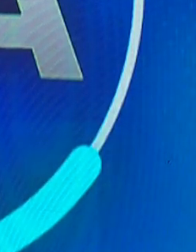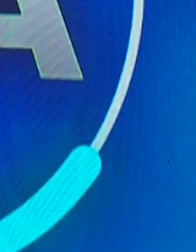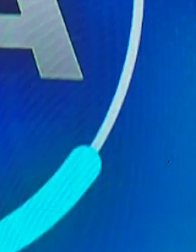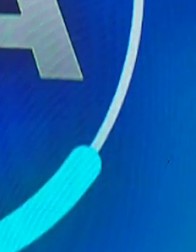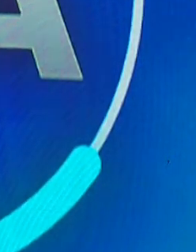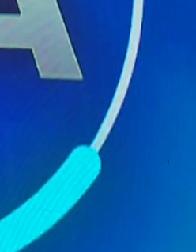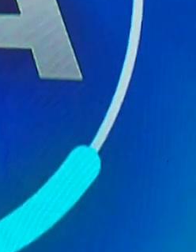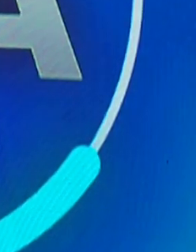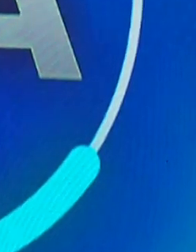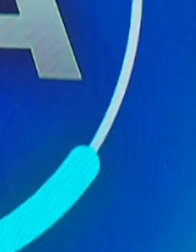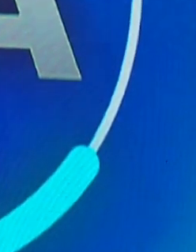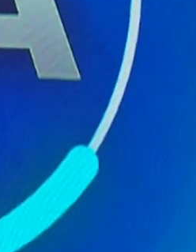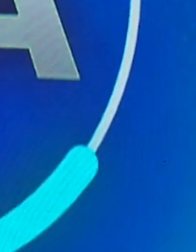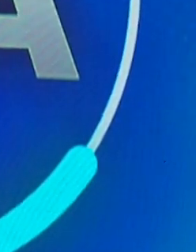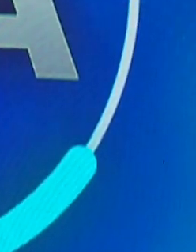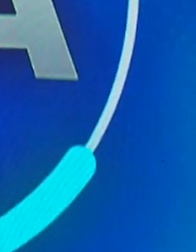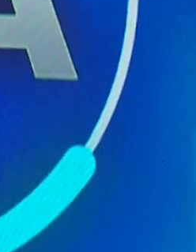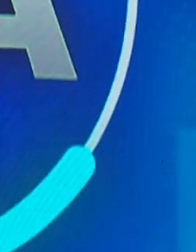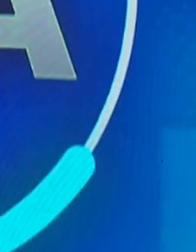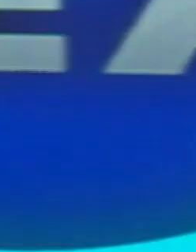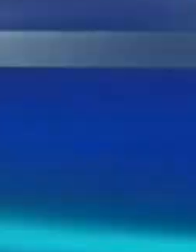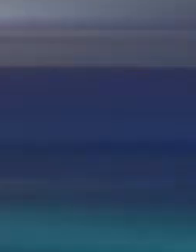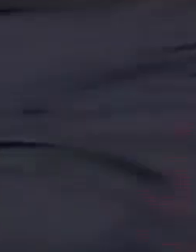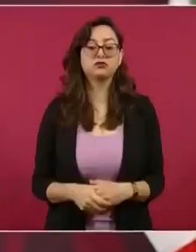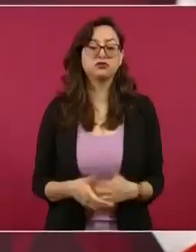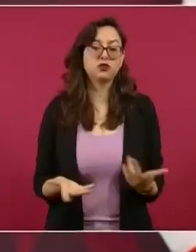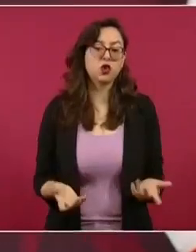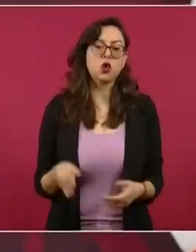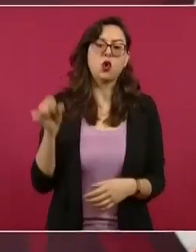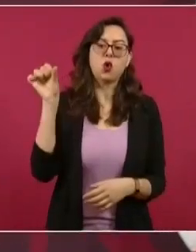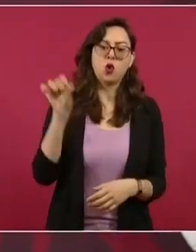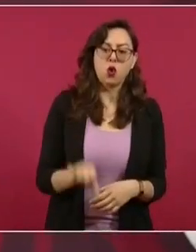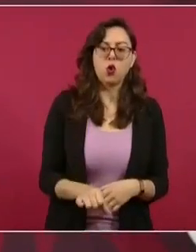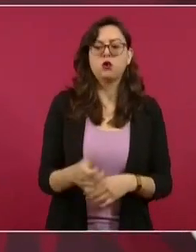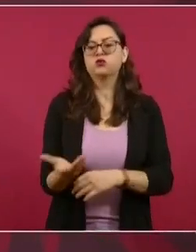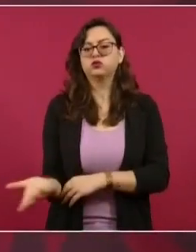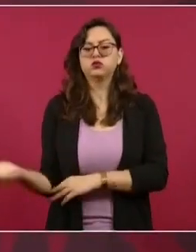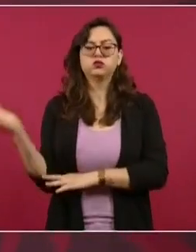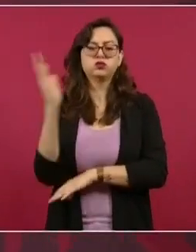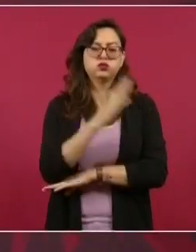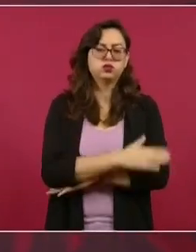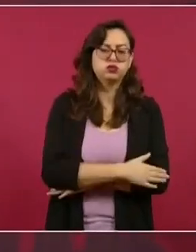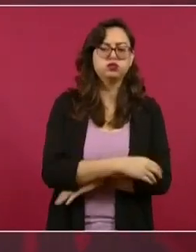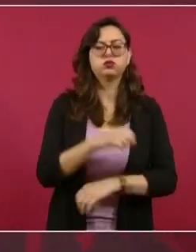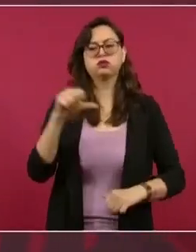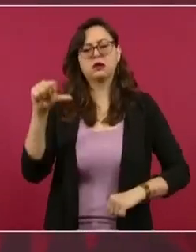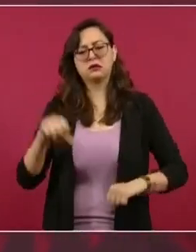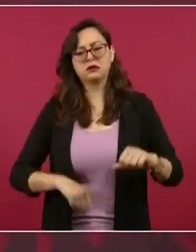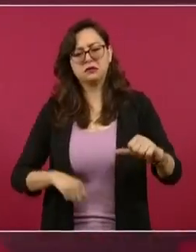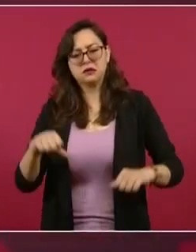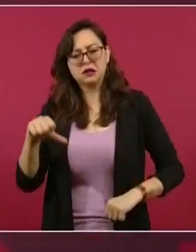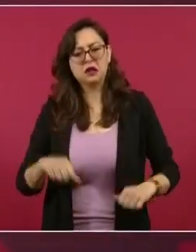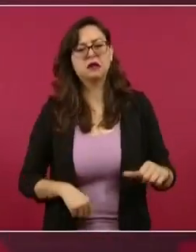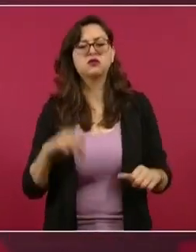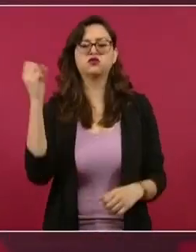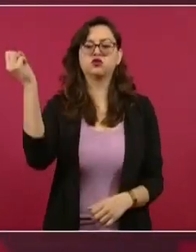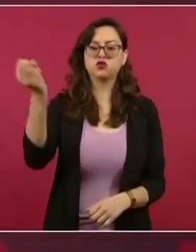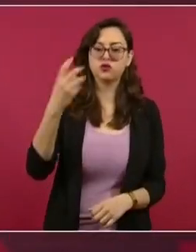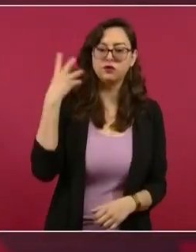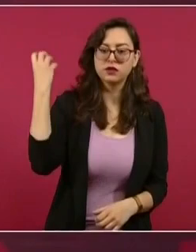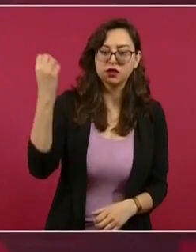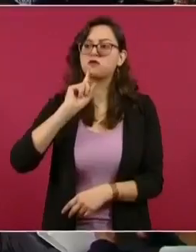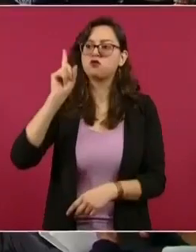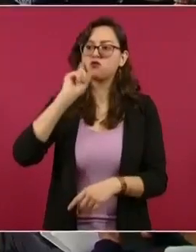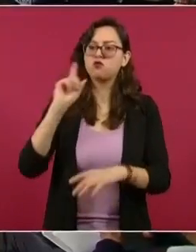Internacional de las Mujeres el día de hoy, 8 de marzo. Nos vamos a encontrar aquí con mujeres